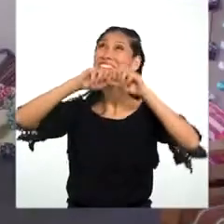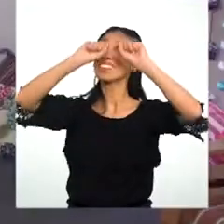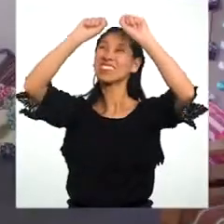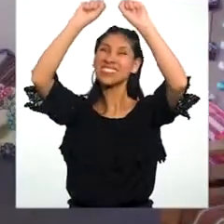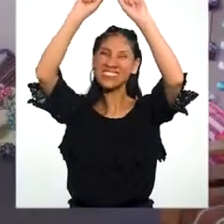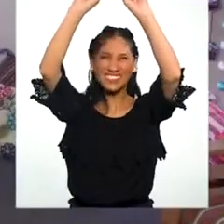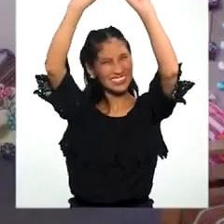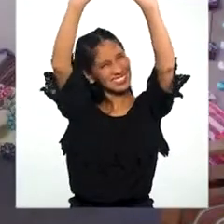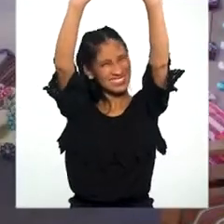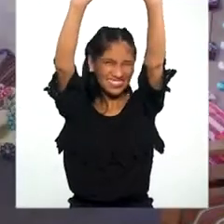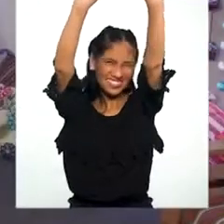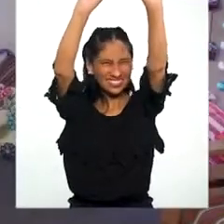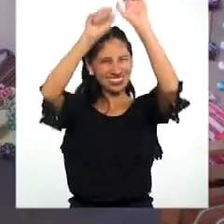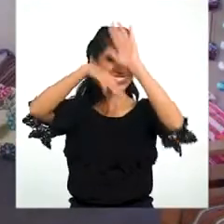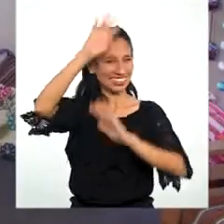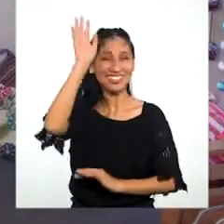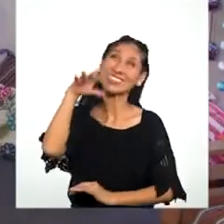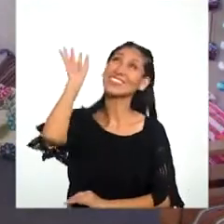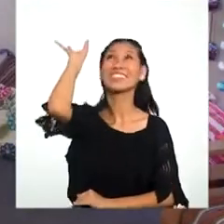estirarnos más